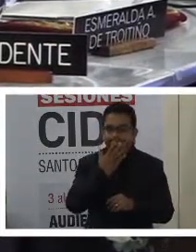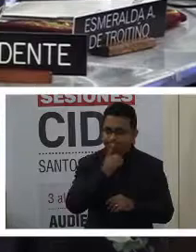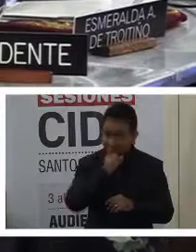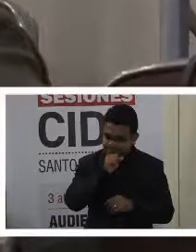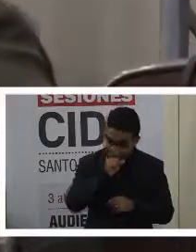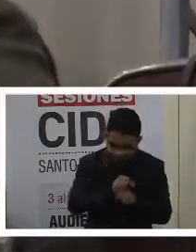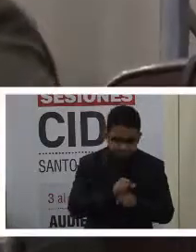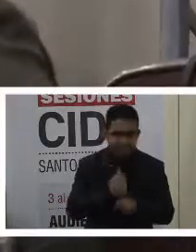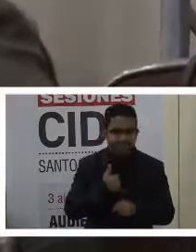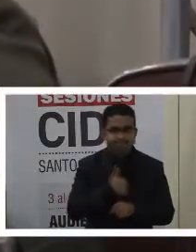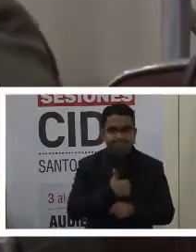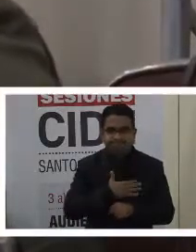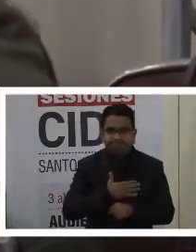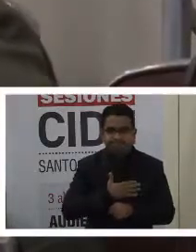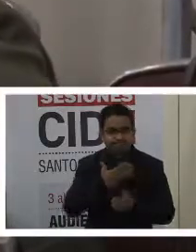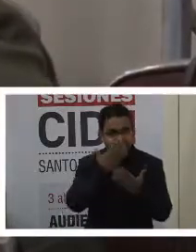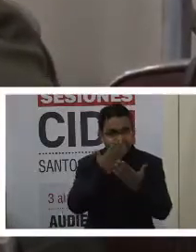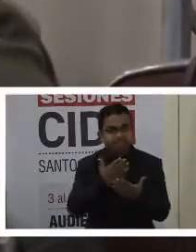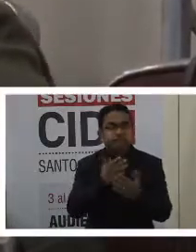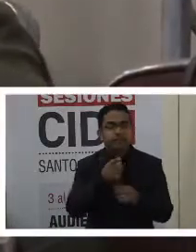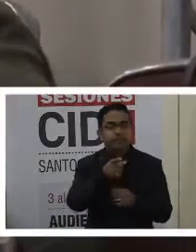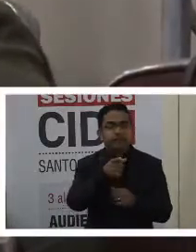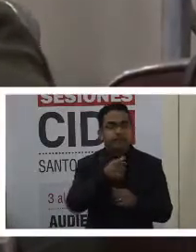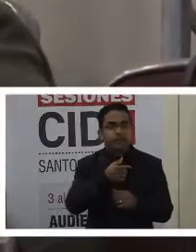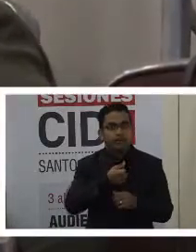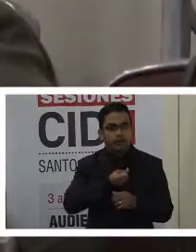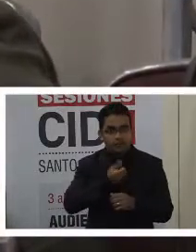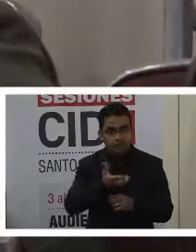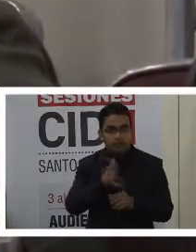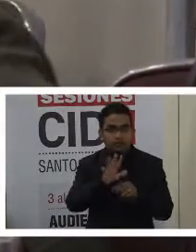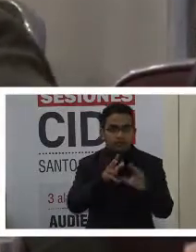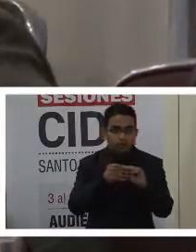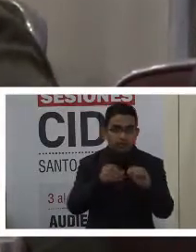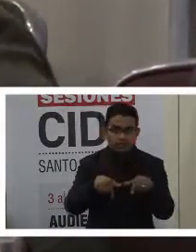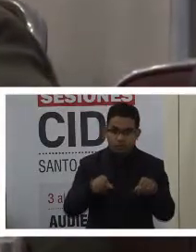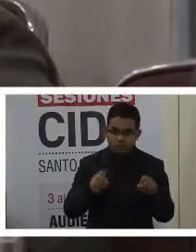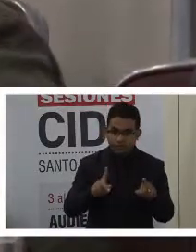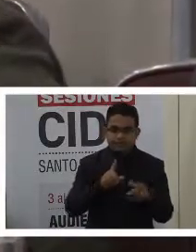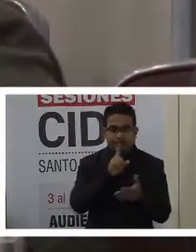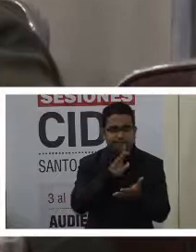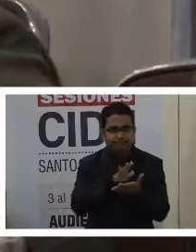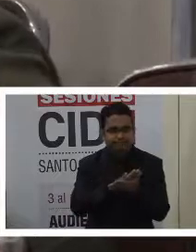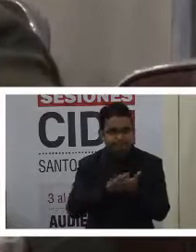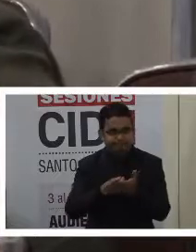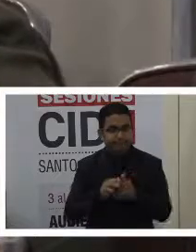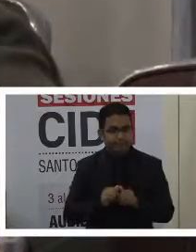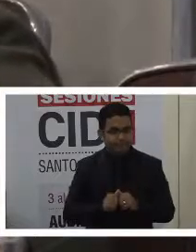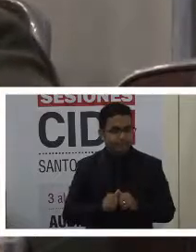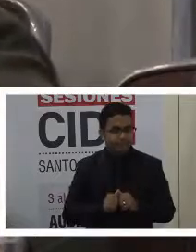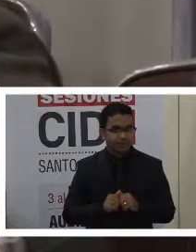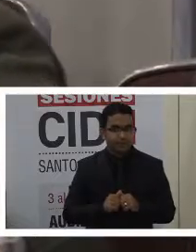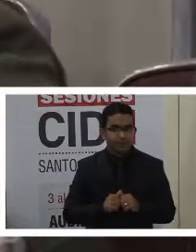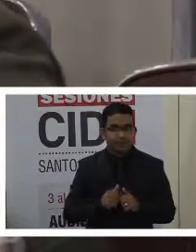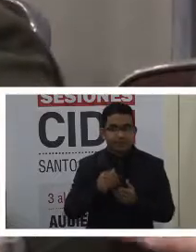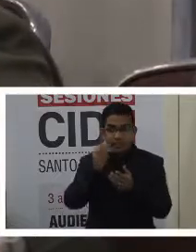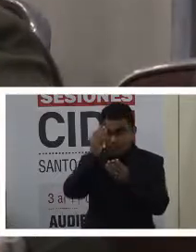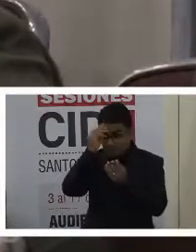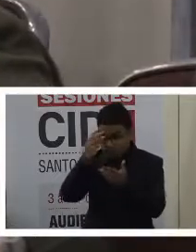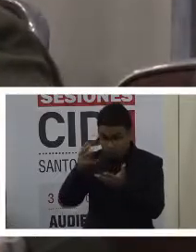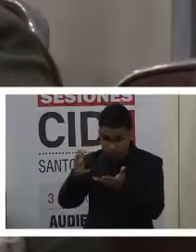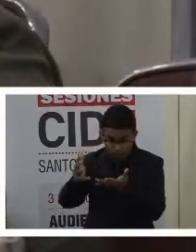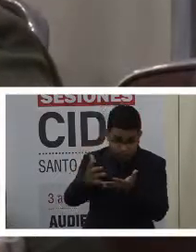corazón esta oportunidad, esta forma de recoger una